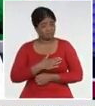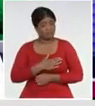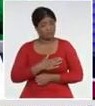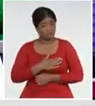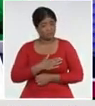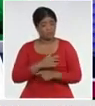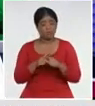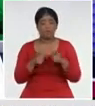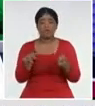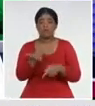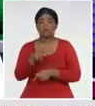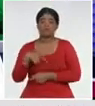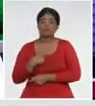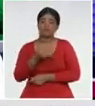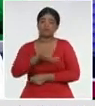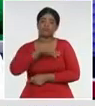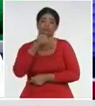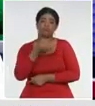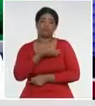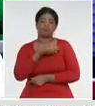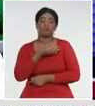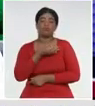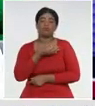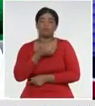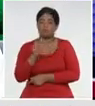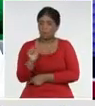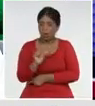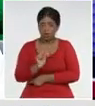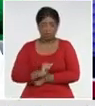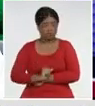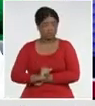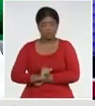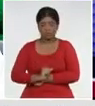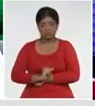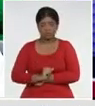explicando, no, que es baja, no, no, no, para nosotros, muy alta,